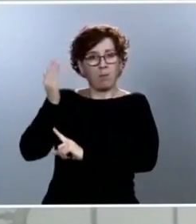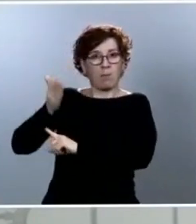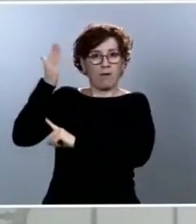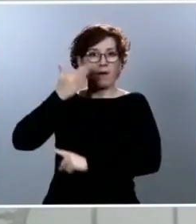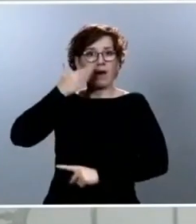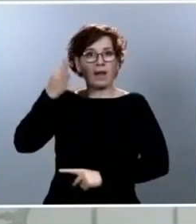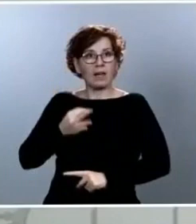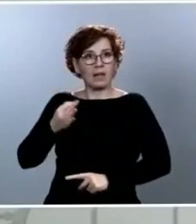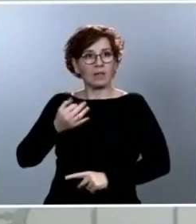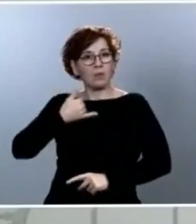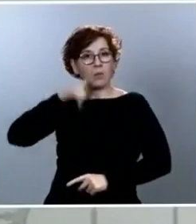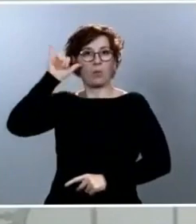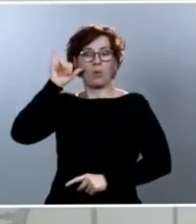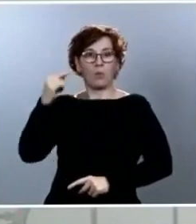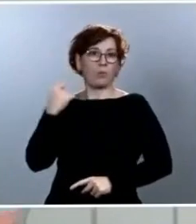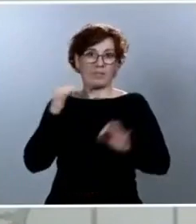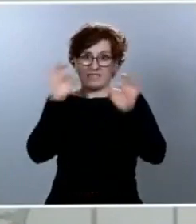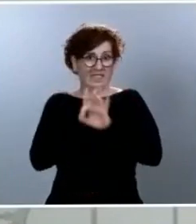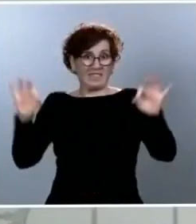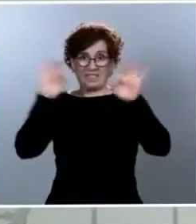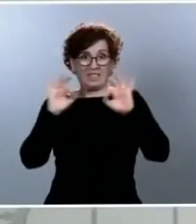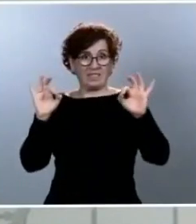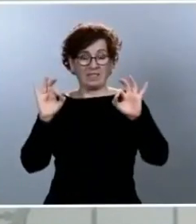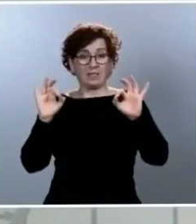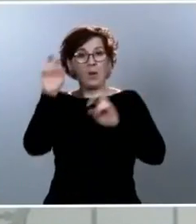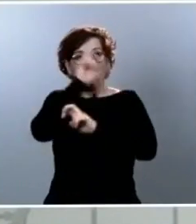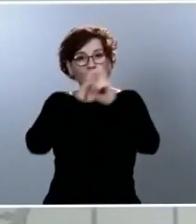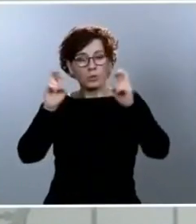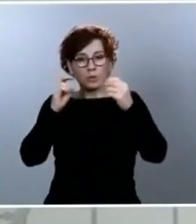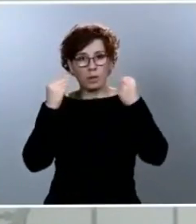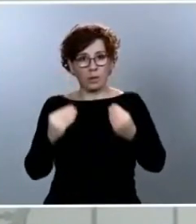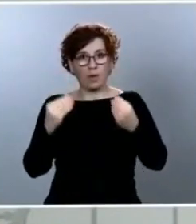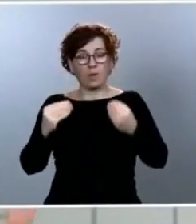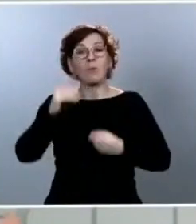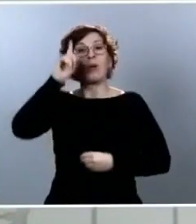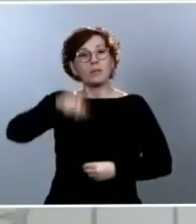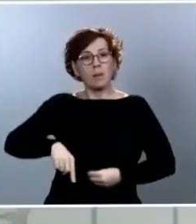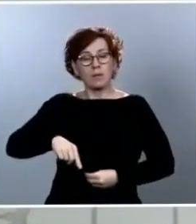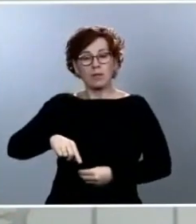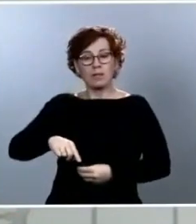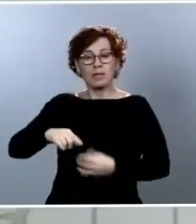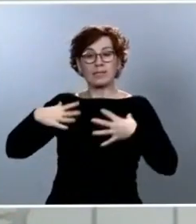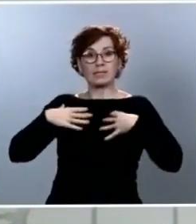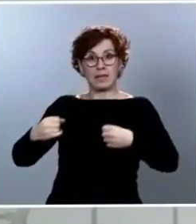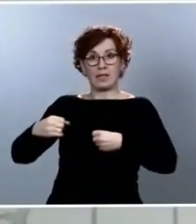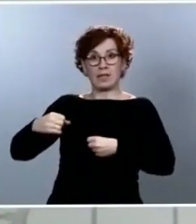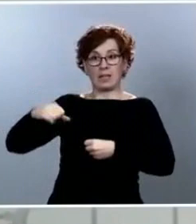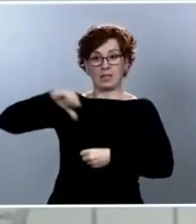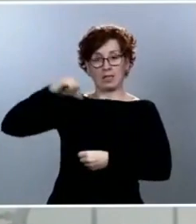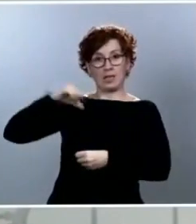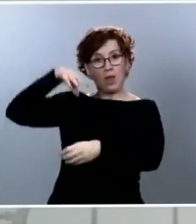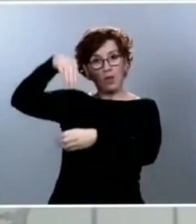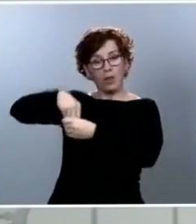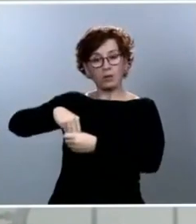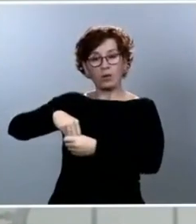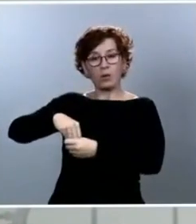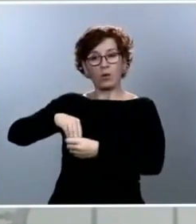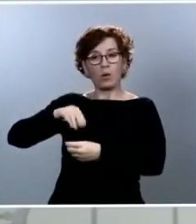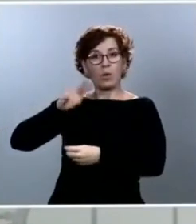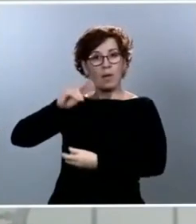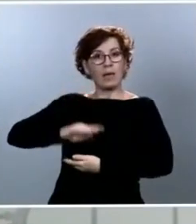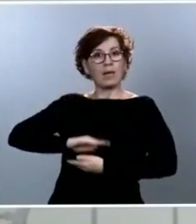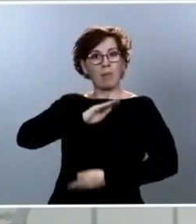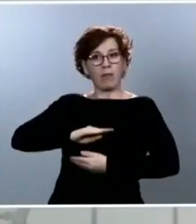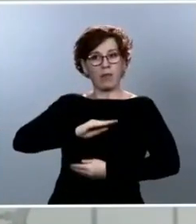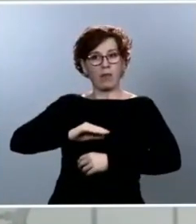garanticemos las capacidades sanitarias que tenemos para poder hacer frente a cualquier tipo de rebrote que se pueda